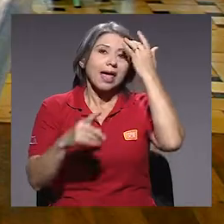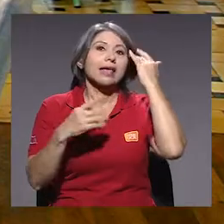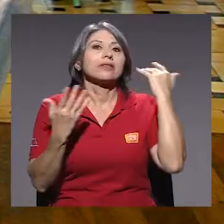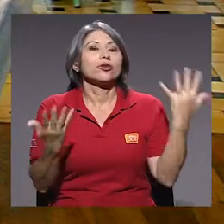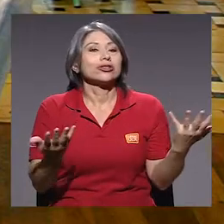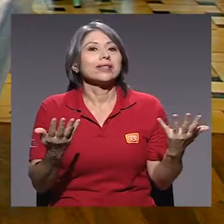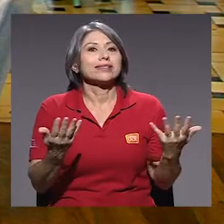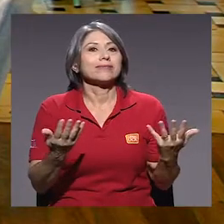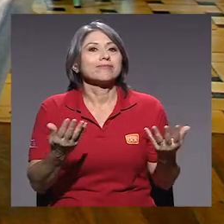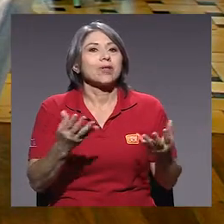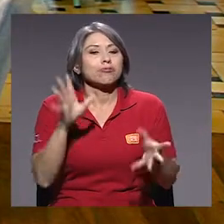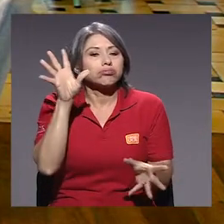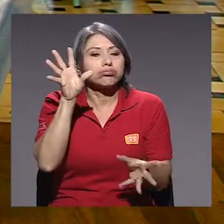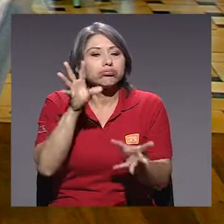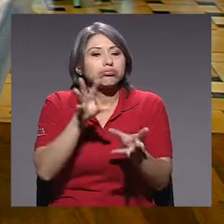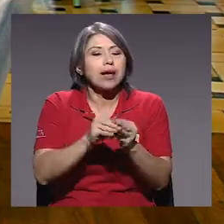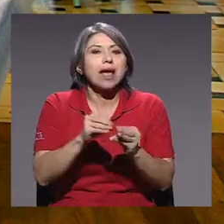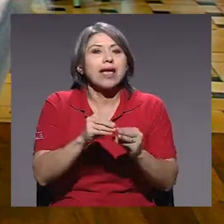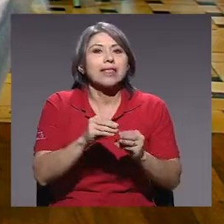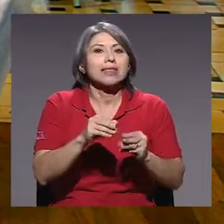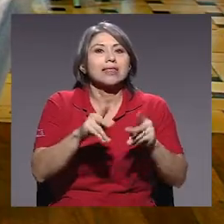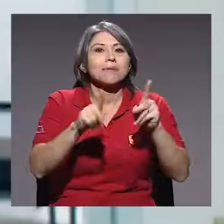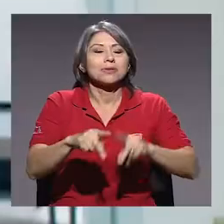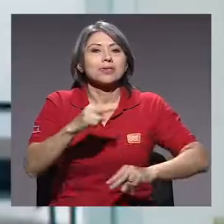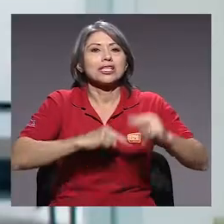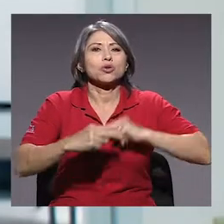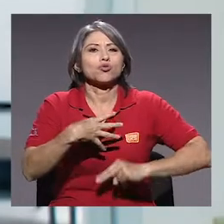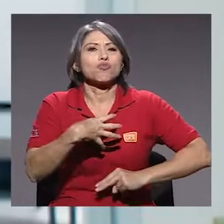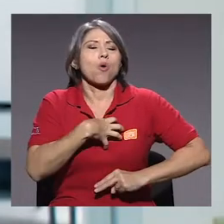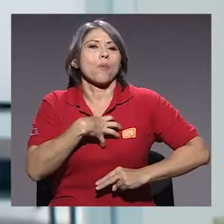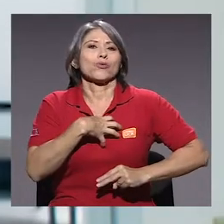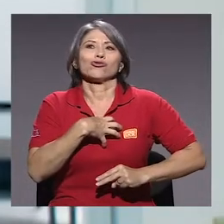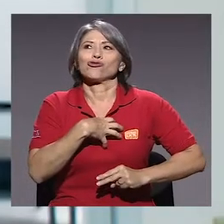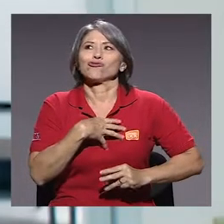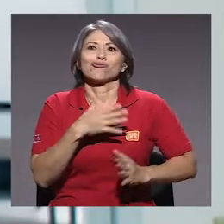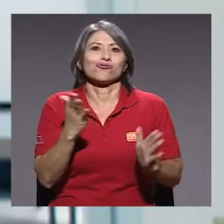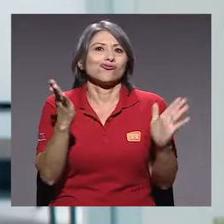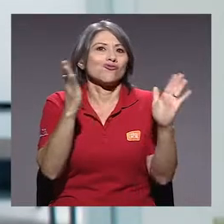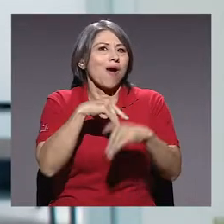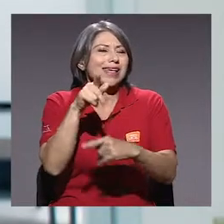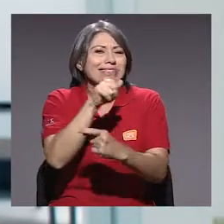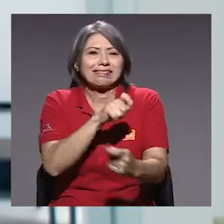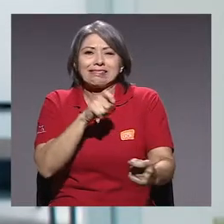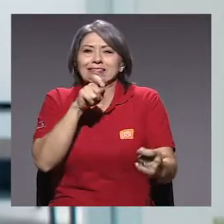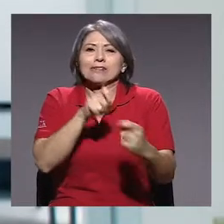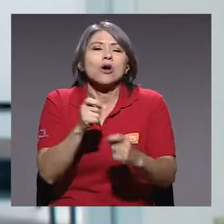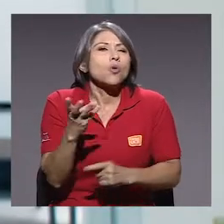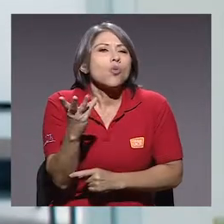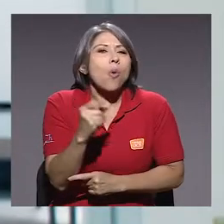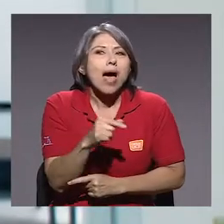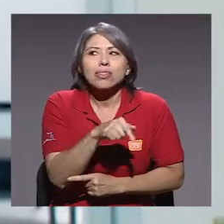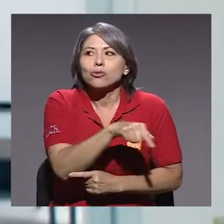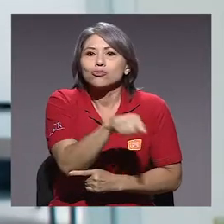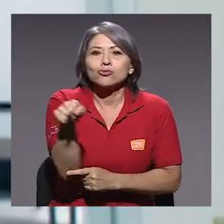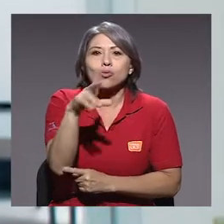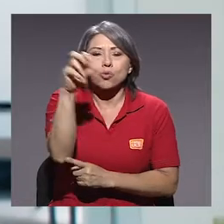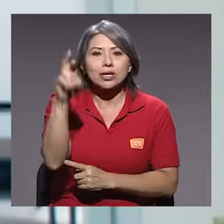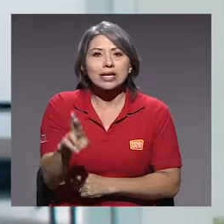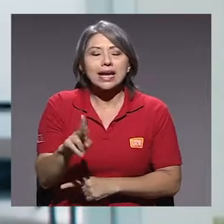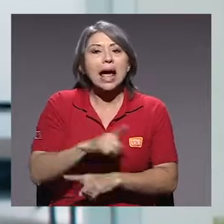El número de emprendedores, no tengo que exista un dato exacto de cuántos emprendedores hay en Costa Rica.